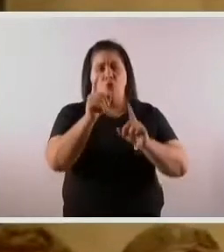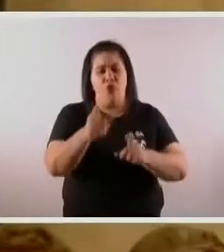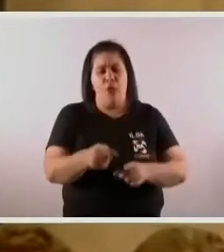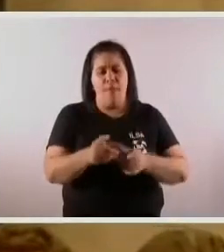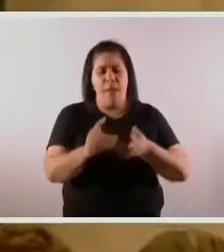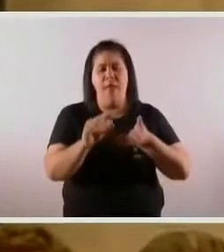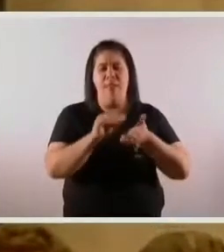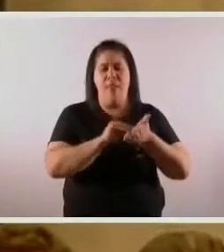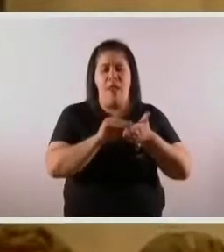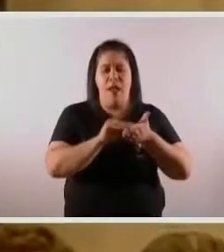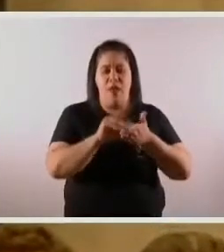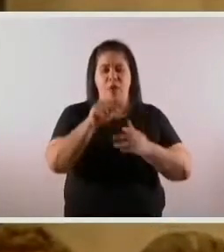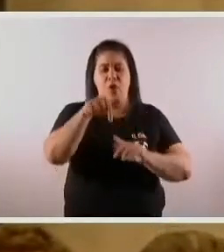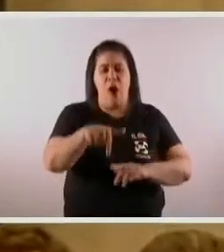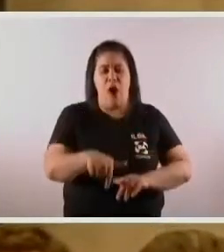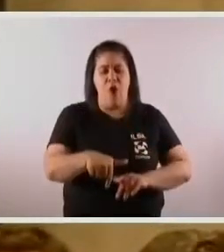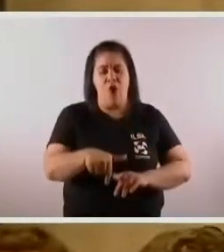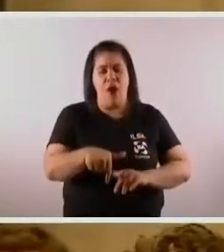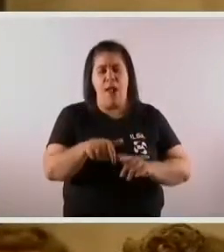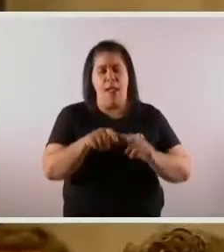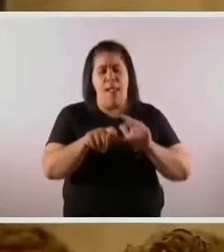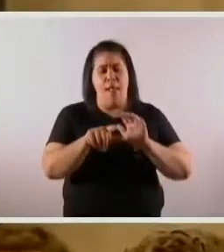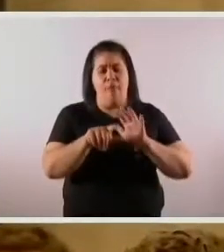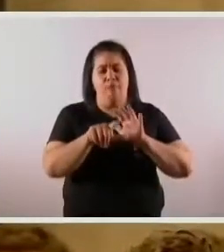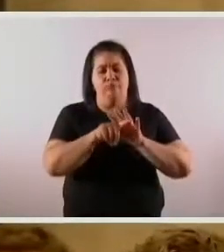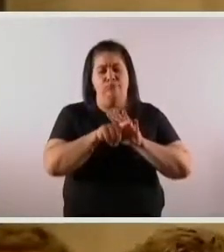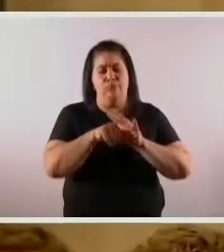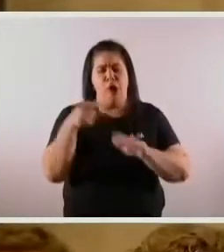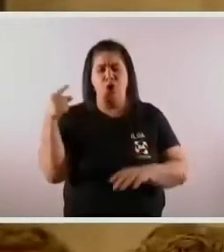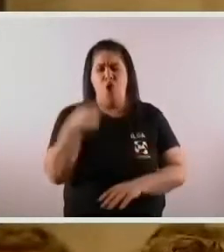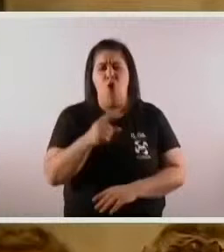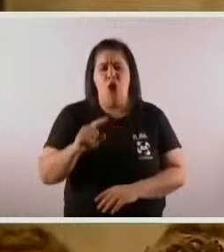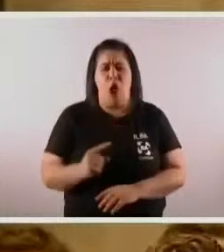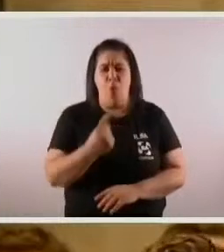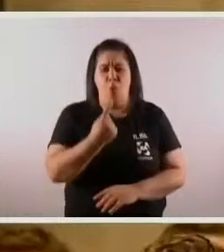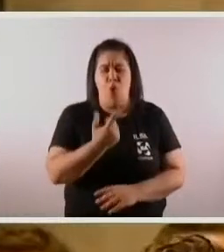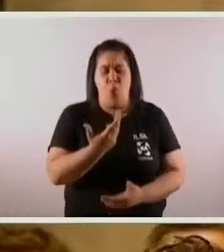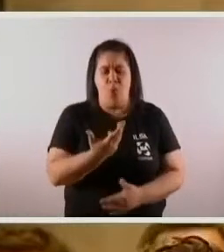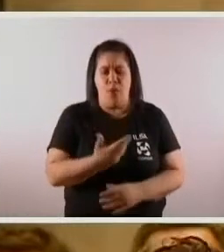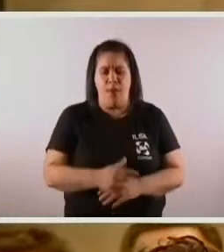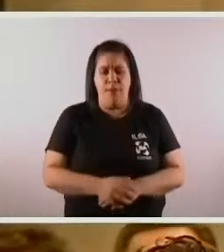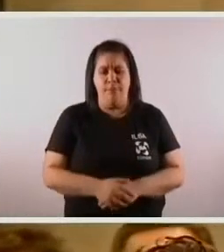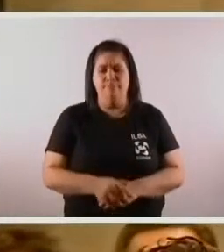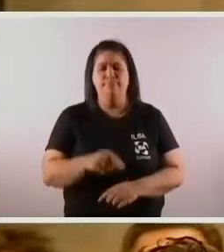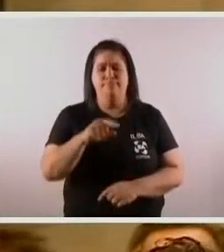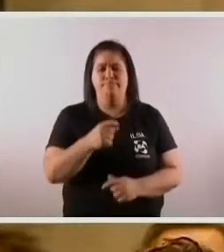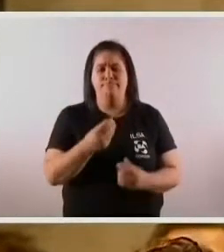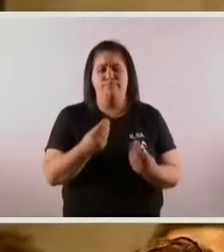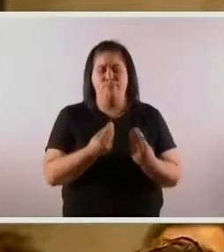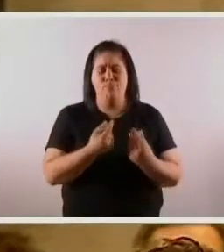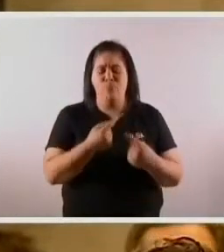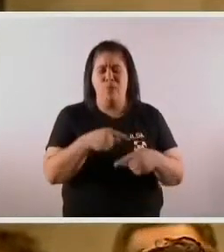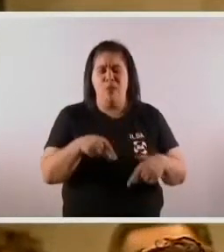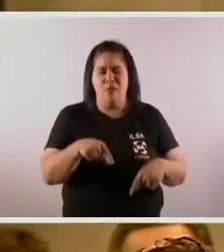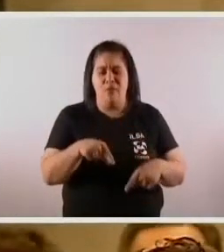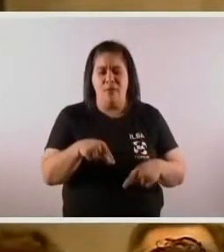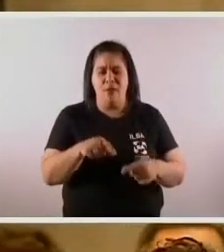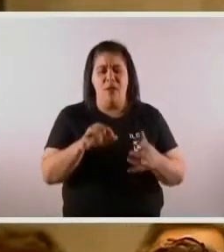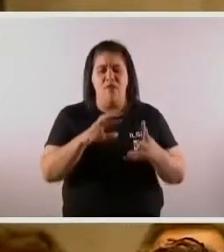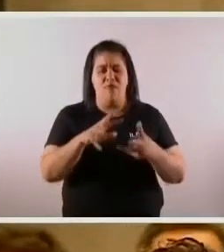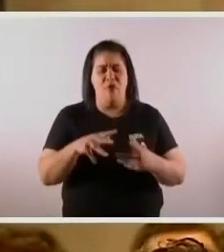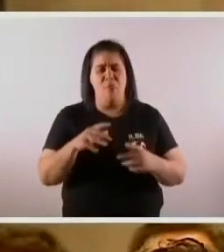convirtiéndolo en discrecional totalmente en contra de la autonomía todo esto como dije en forma